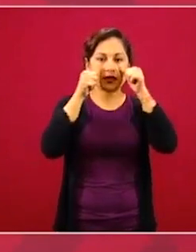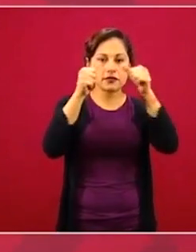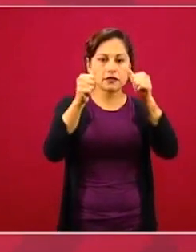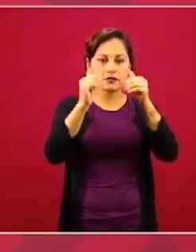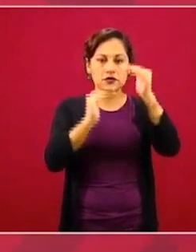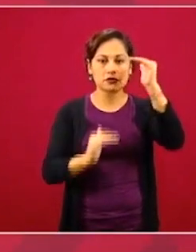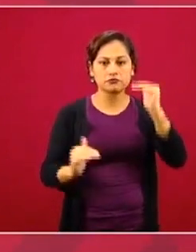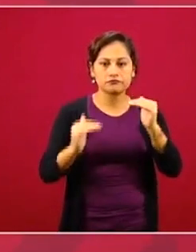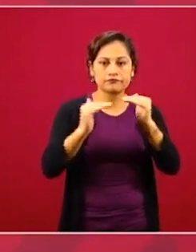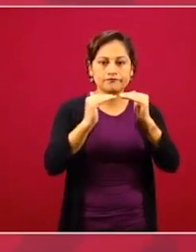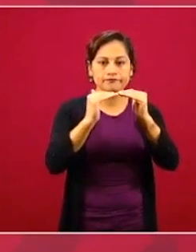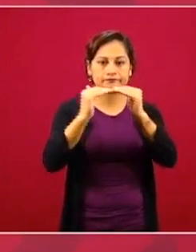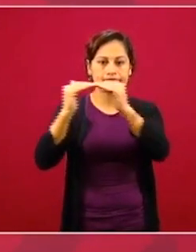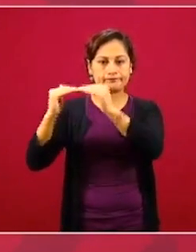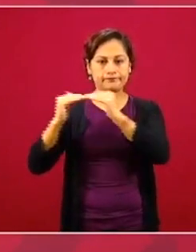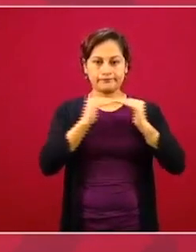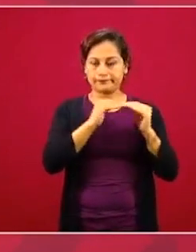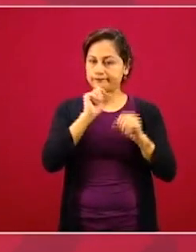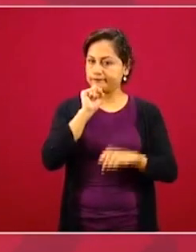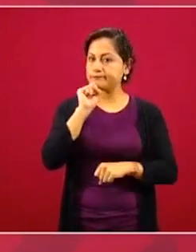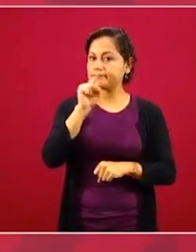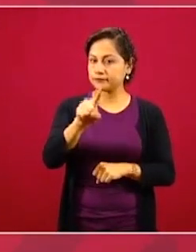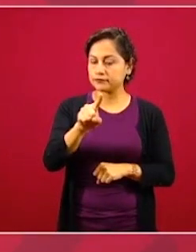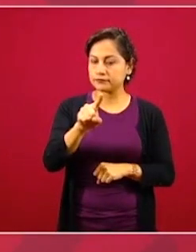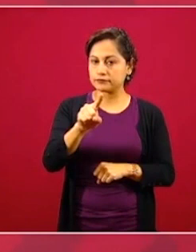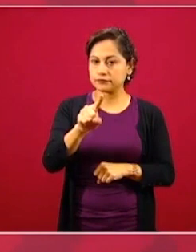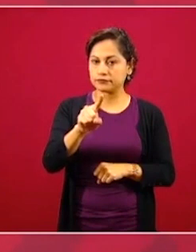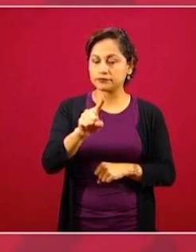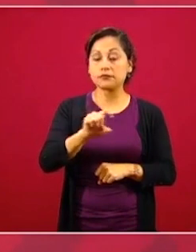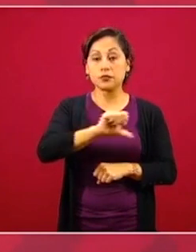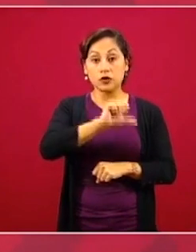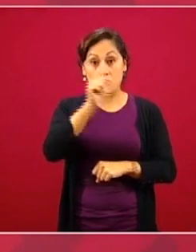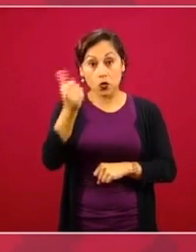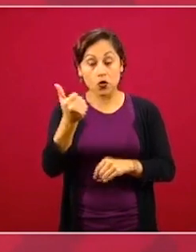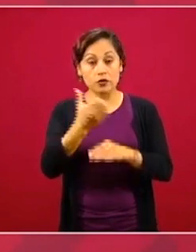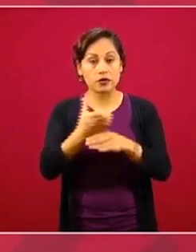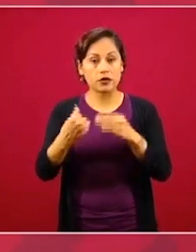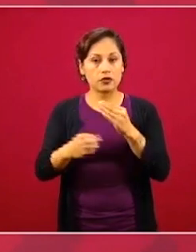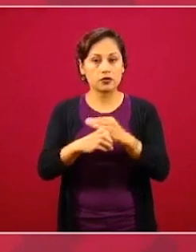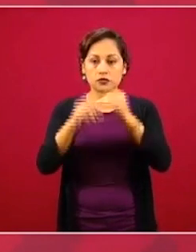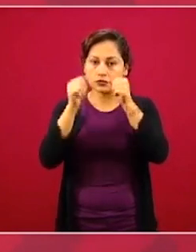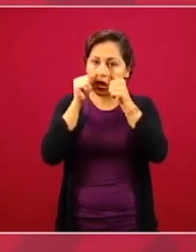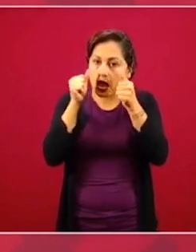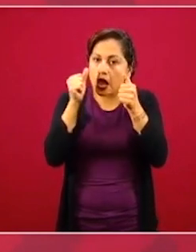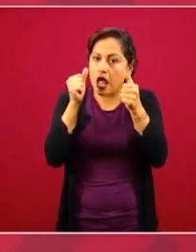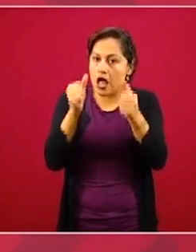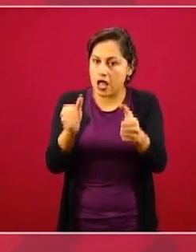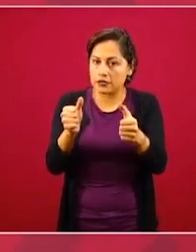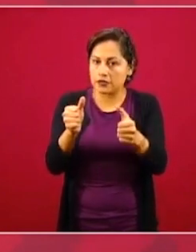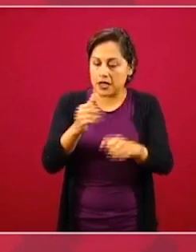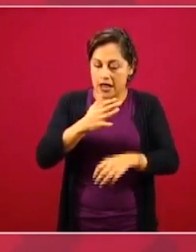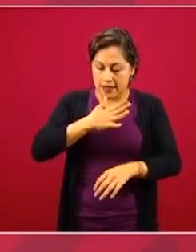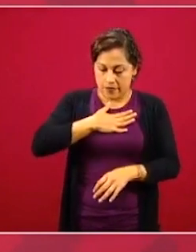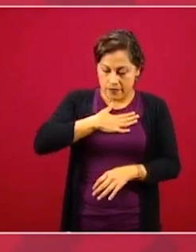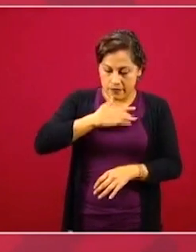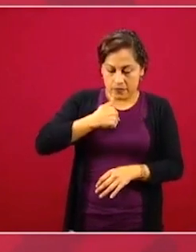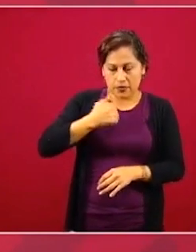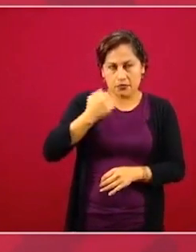Y otro ingrediente en este nuevo parámetro,